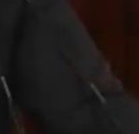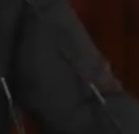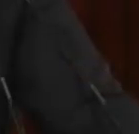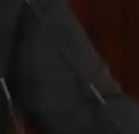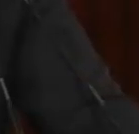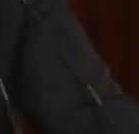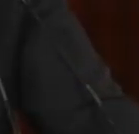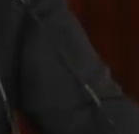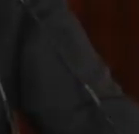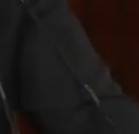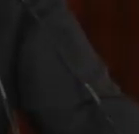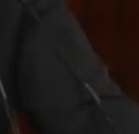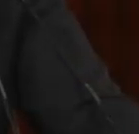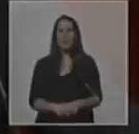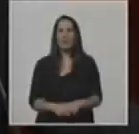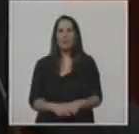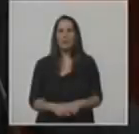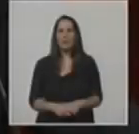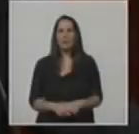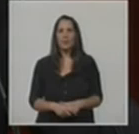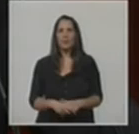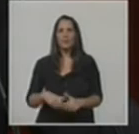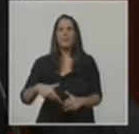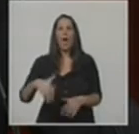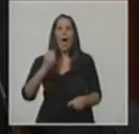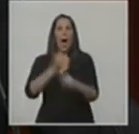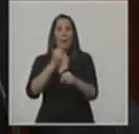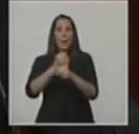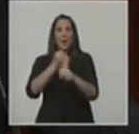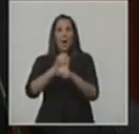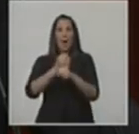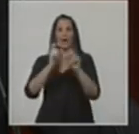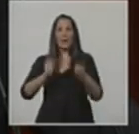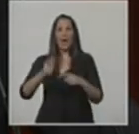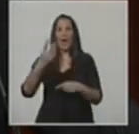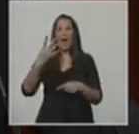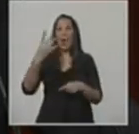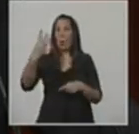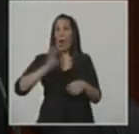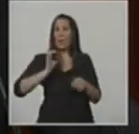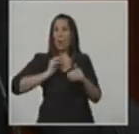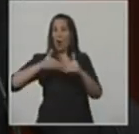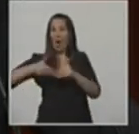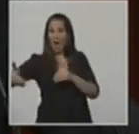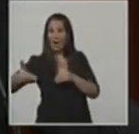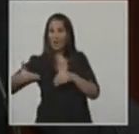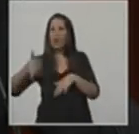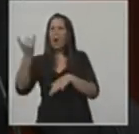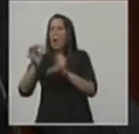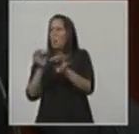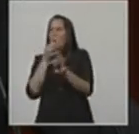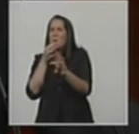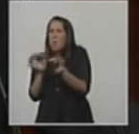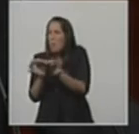Vamos a trabajar también para que en 4 años hasta el pueblito más alejado tenga acceso a Internet